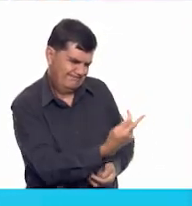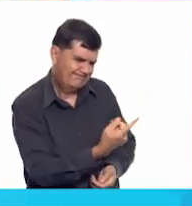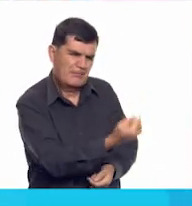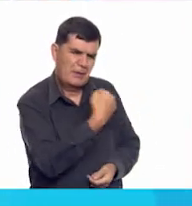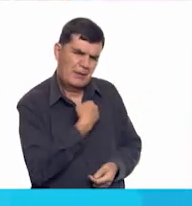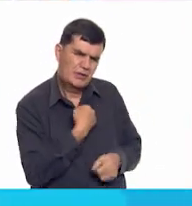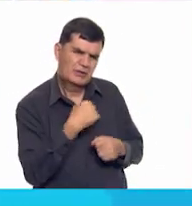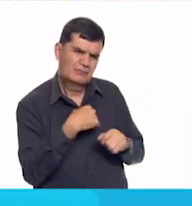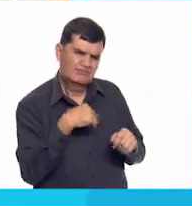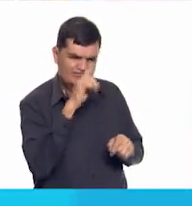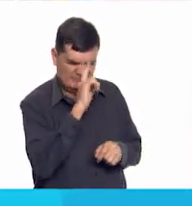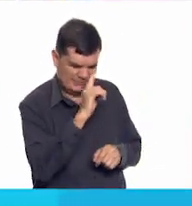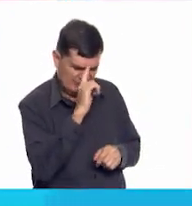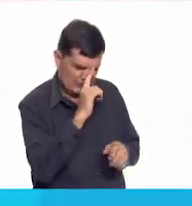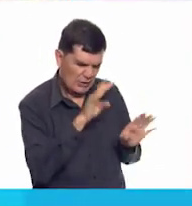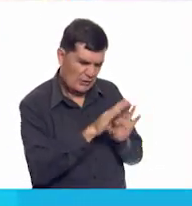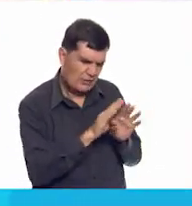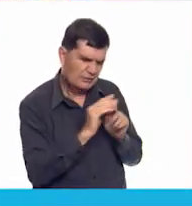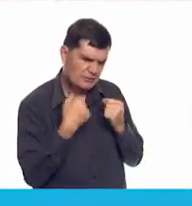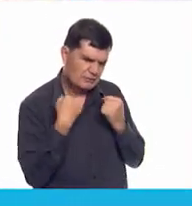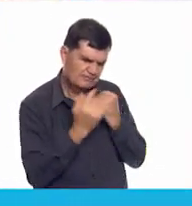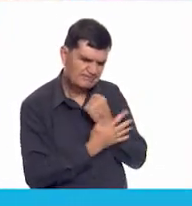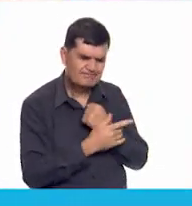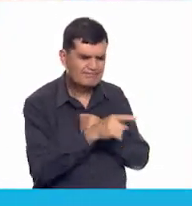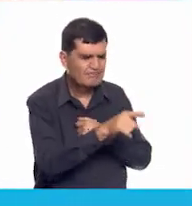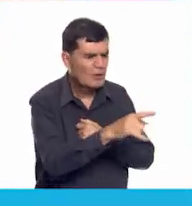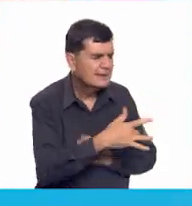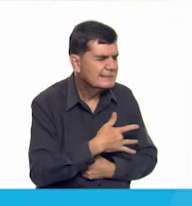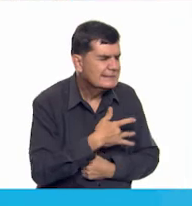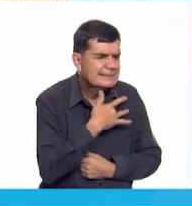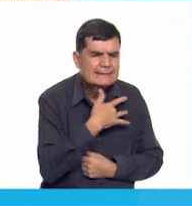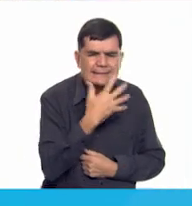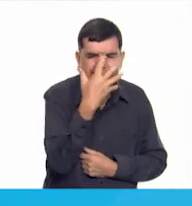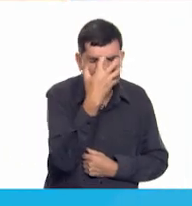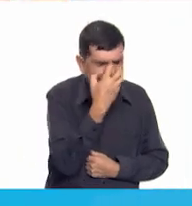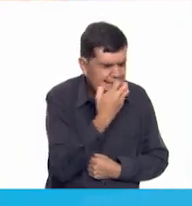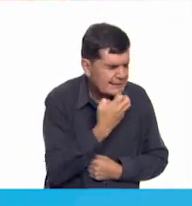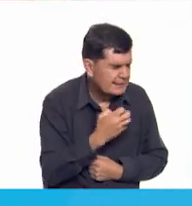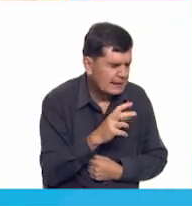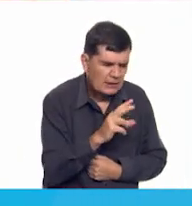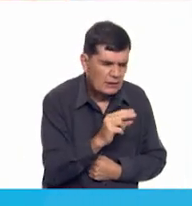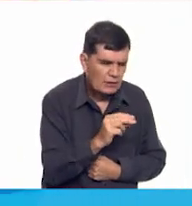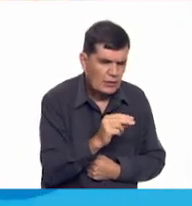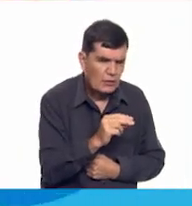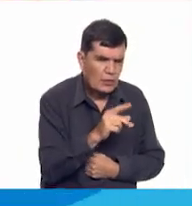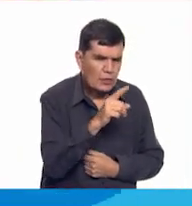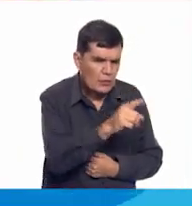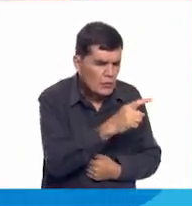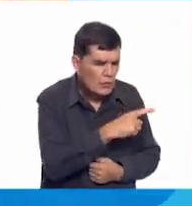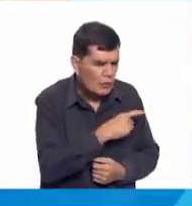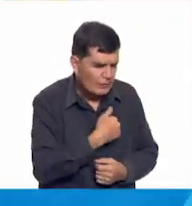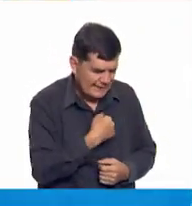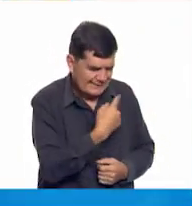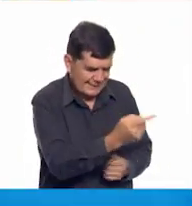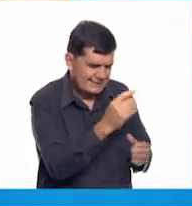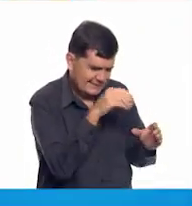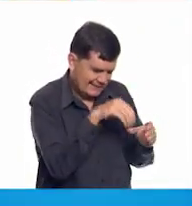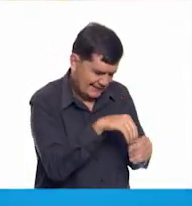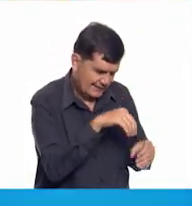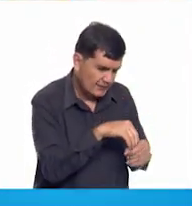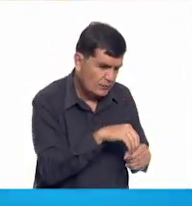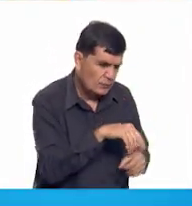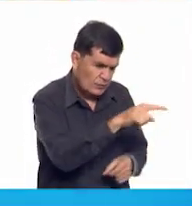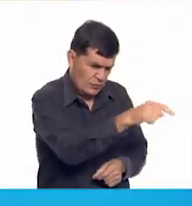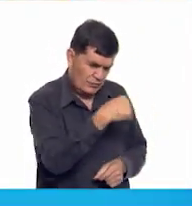consuelo. No te sientas triste, querido nieto. Te voy a contar un secreto. Nosotros